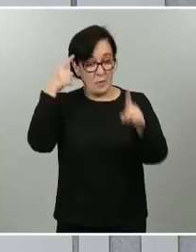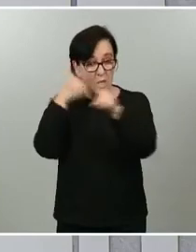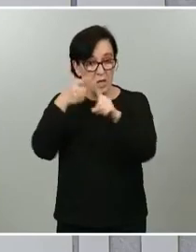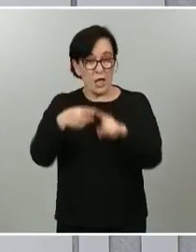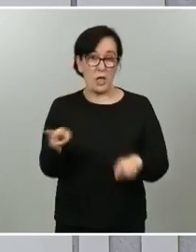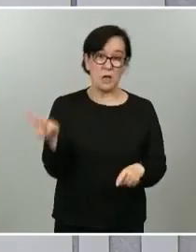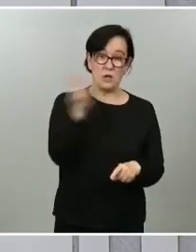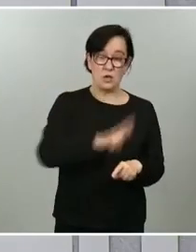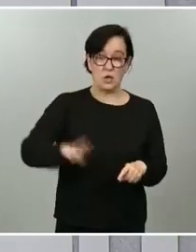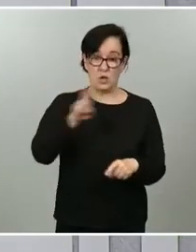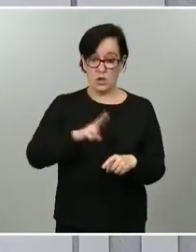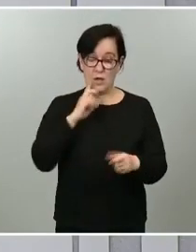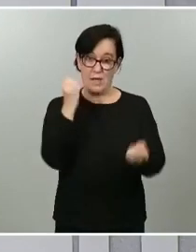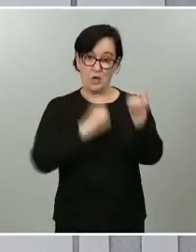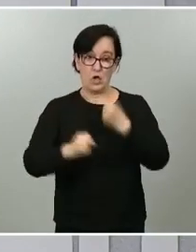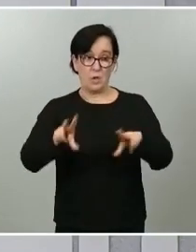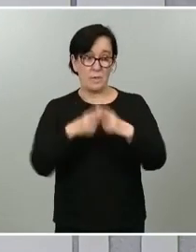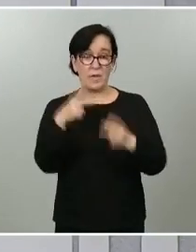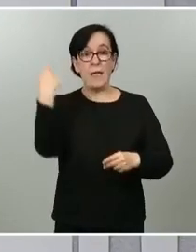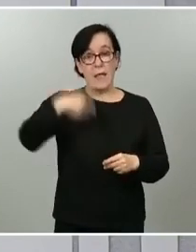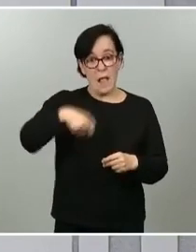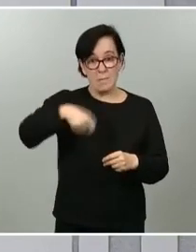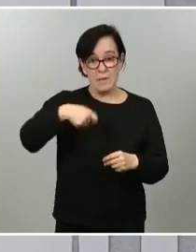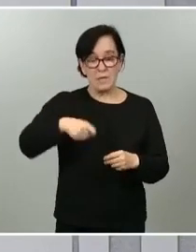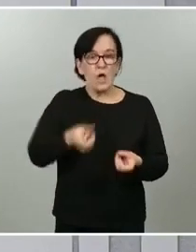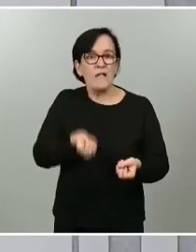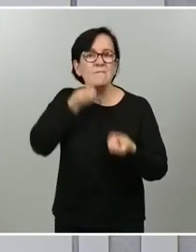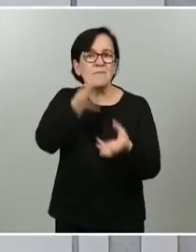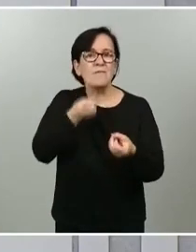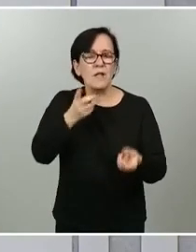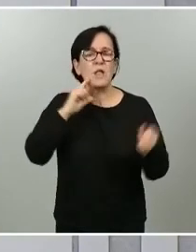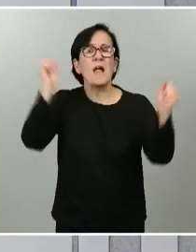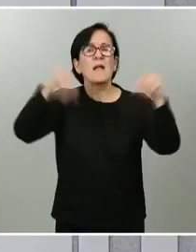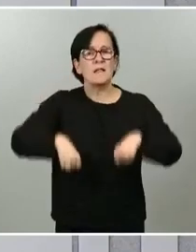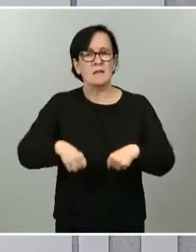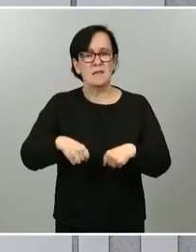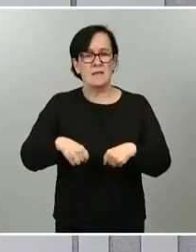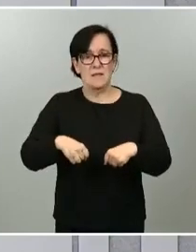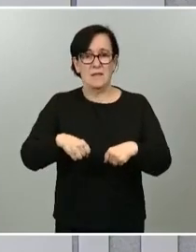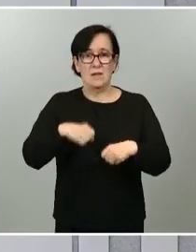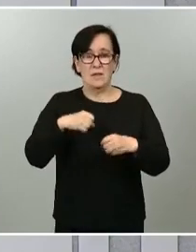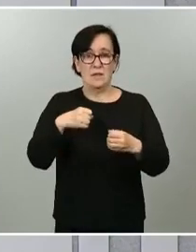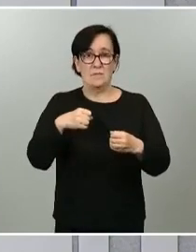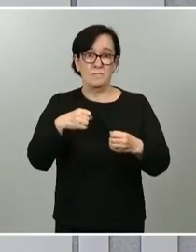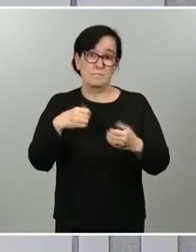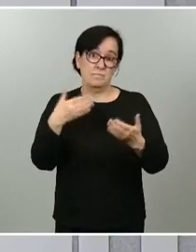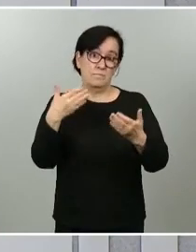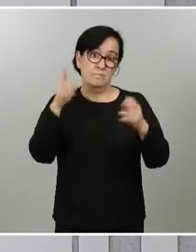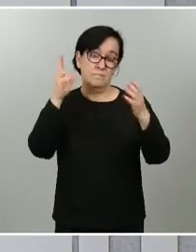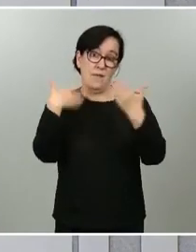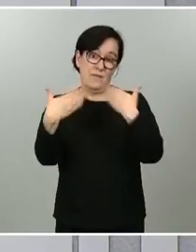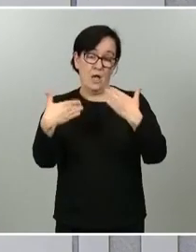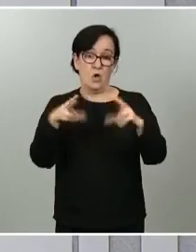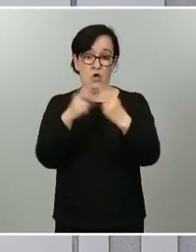el pulso económico y social, el presidente ha informado del acuerdo llegado en el marco del diálogo social en esta pasada